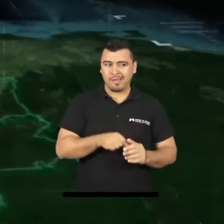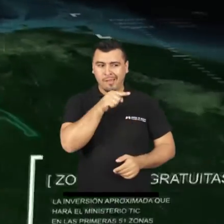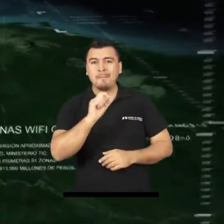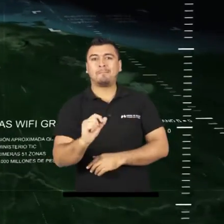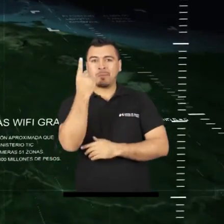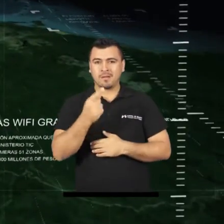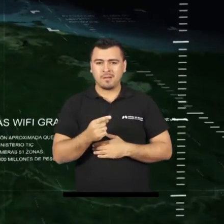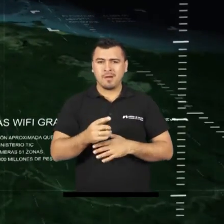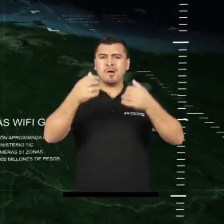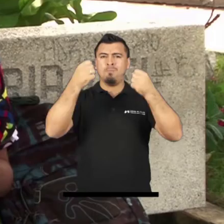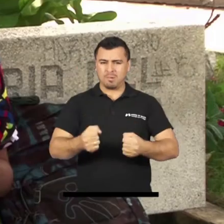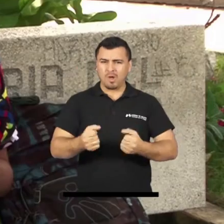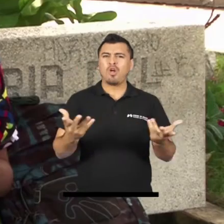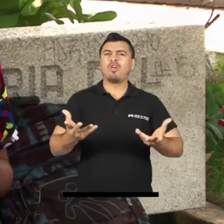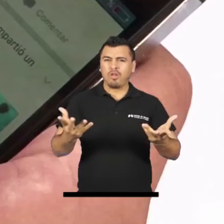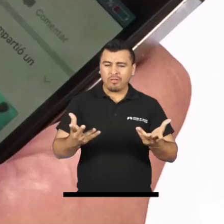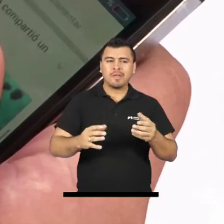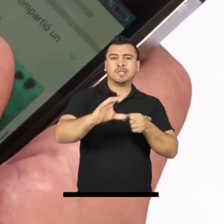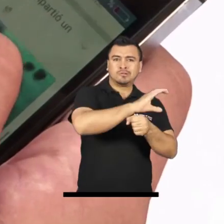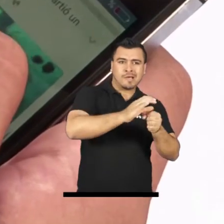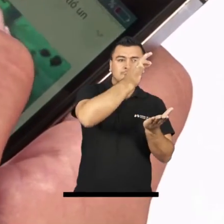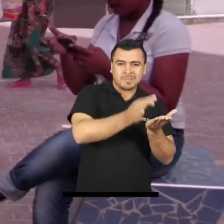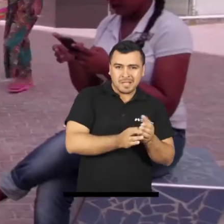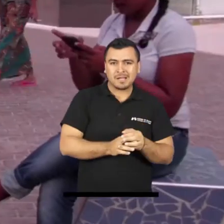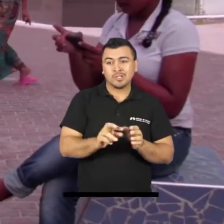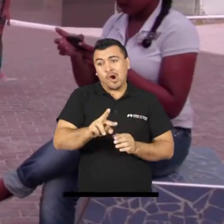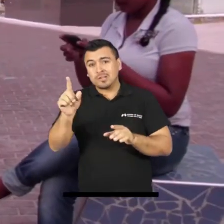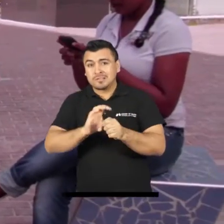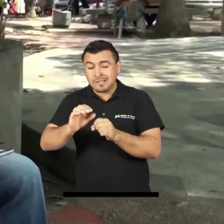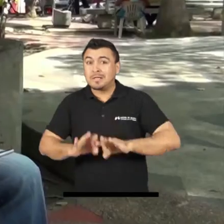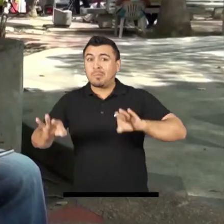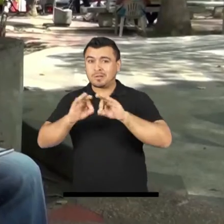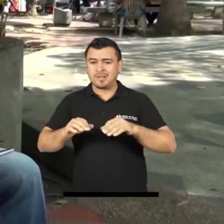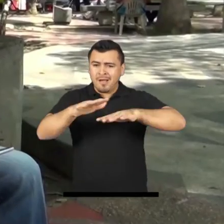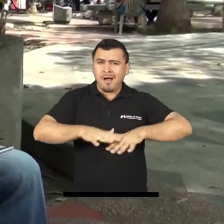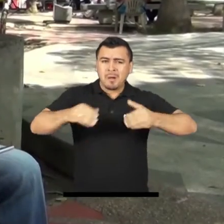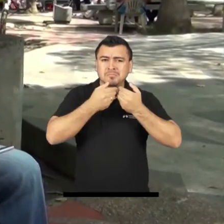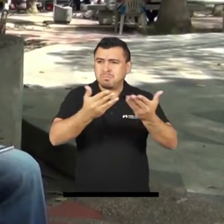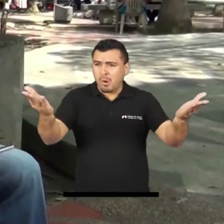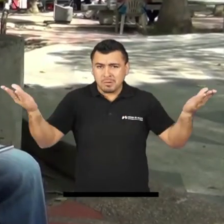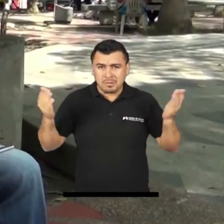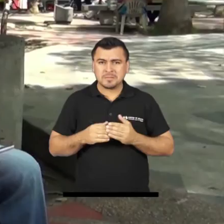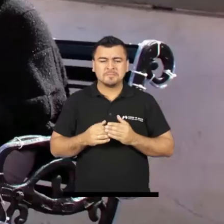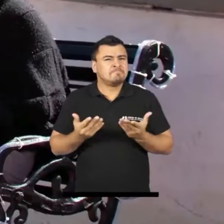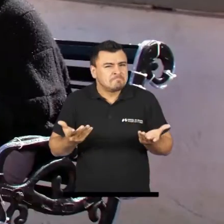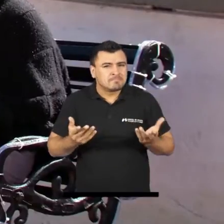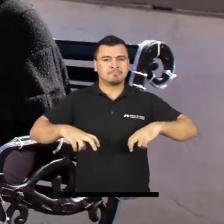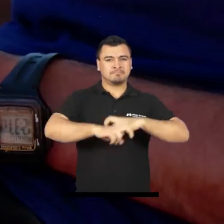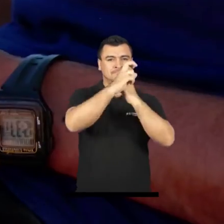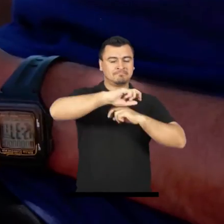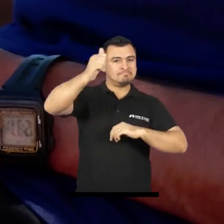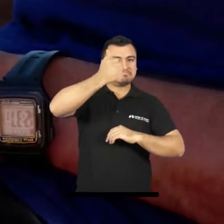que se ubicarán en ciudades capitales y segundas ciudades de nuestros departamentos, en espacios públicos urbanos como parques